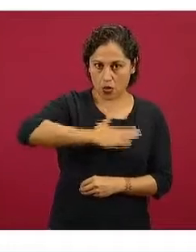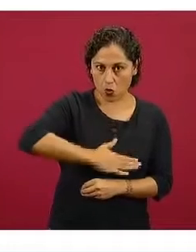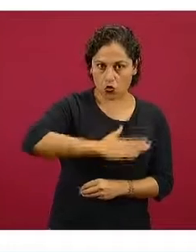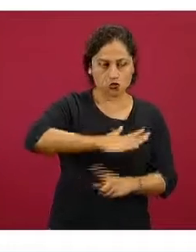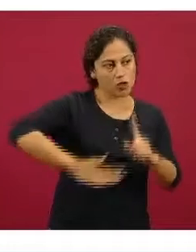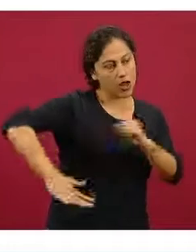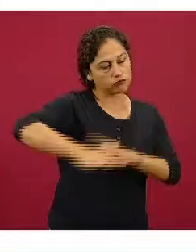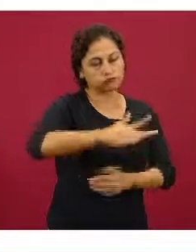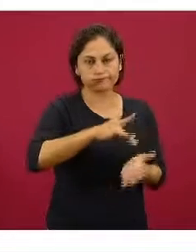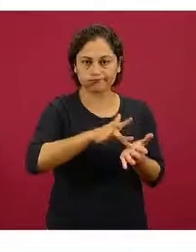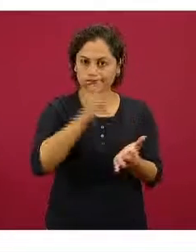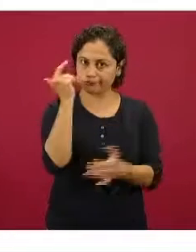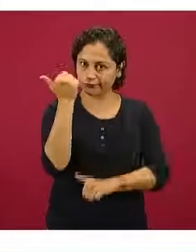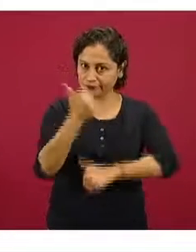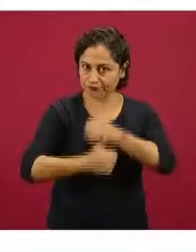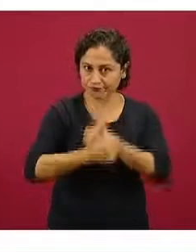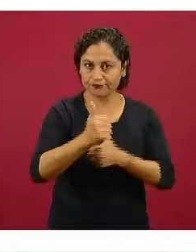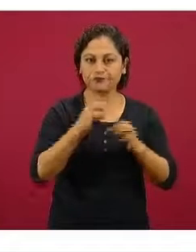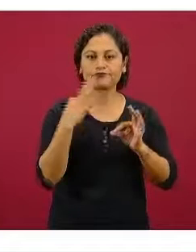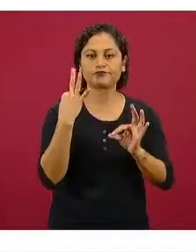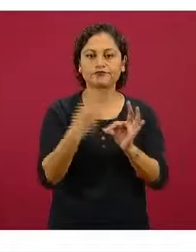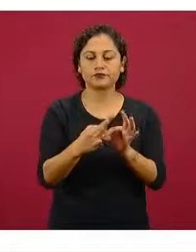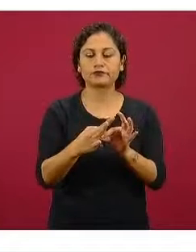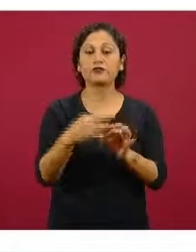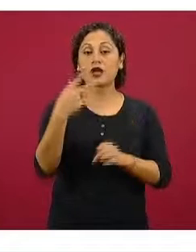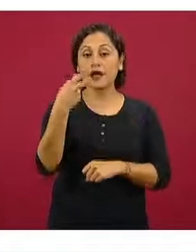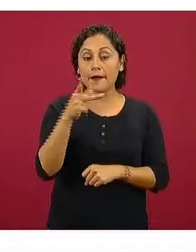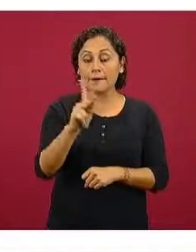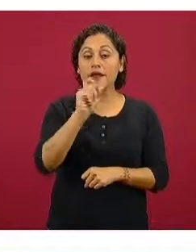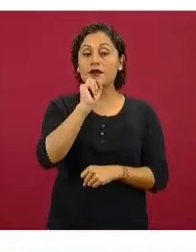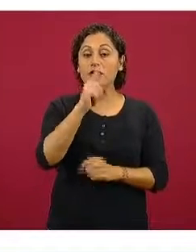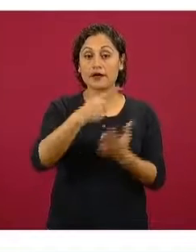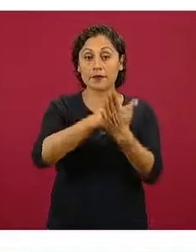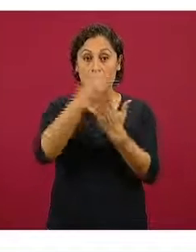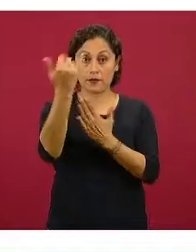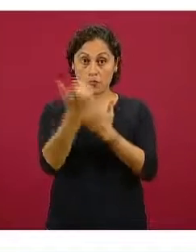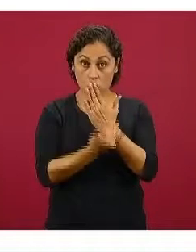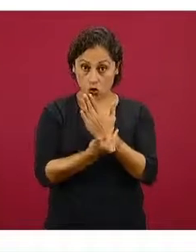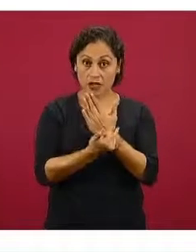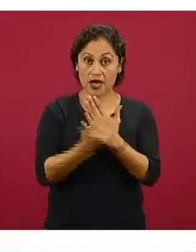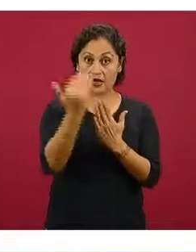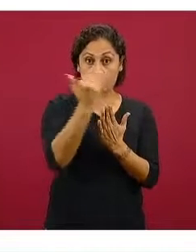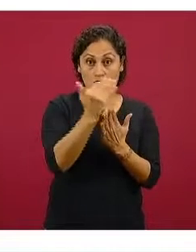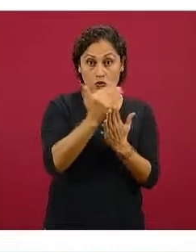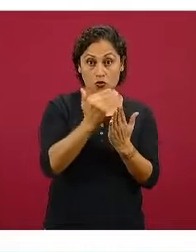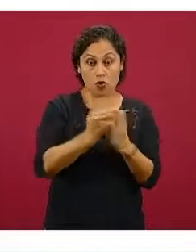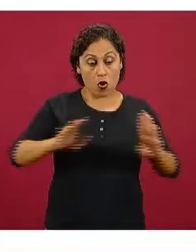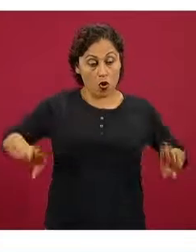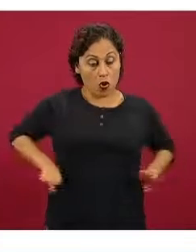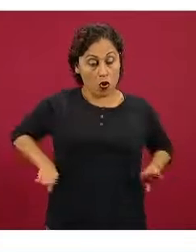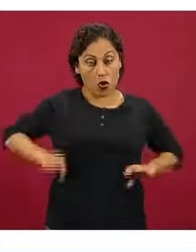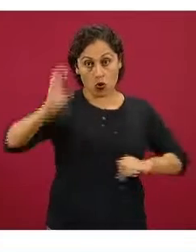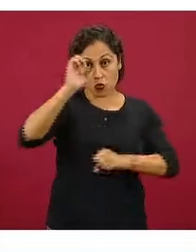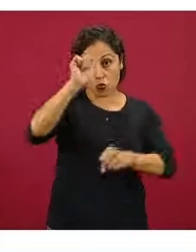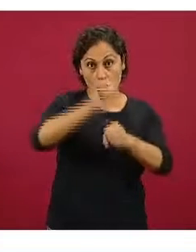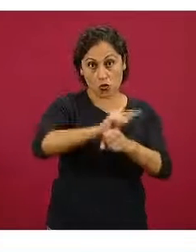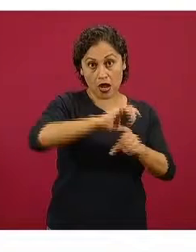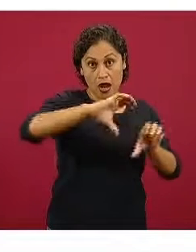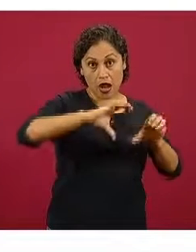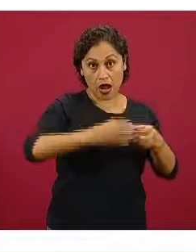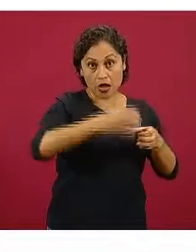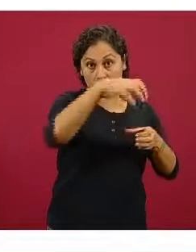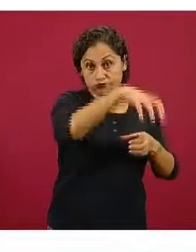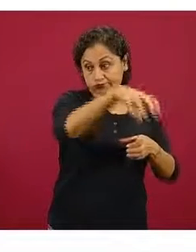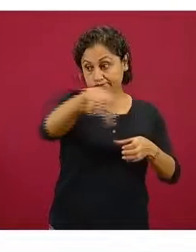pero también esto darle el componente con este proyecto de las canastas culturalmente aceptables estas canastas